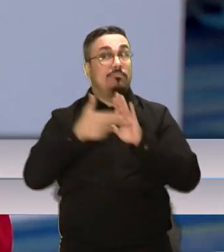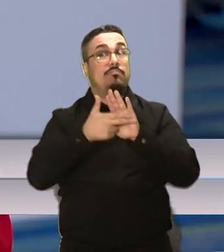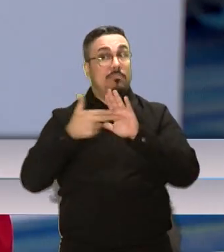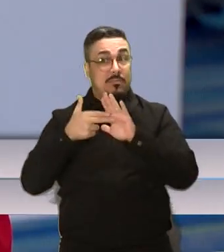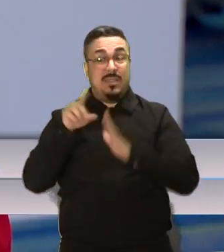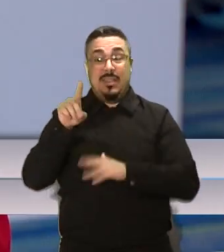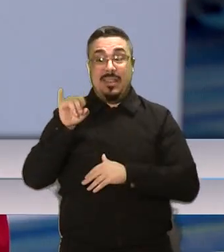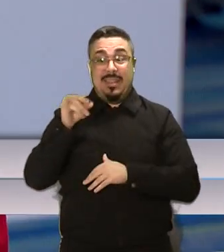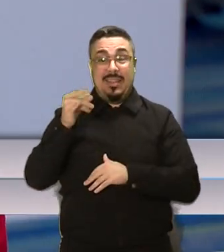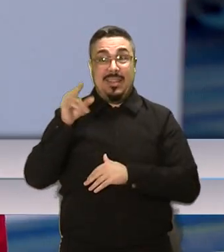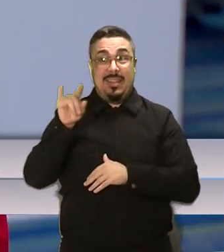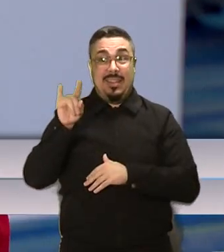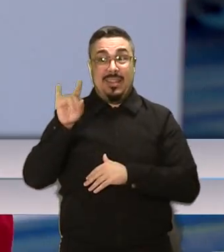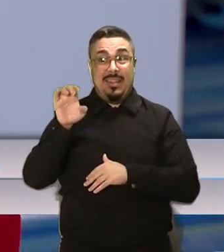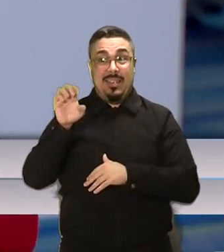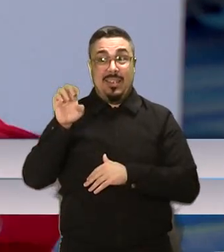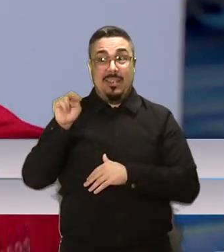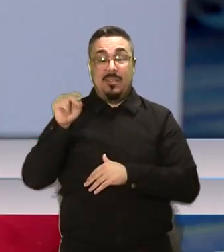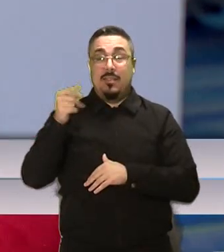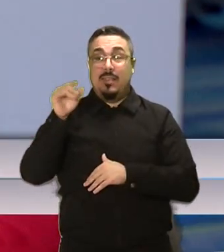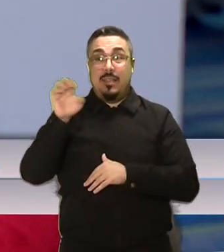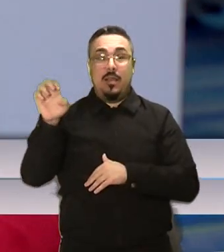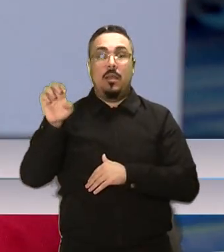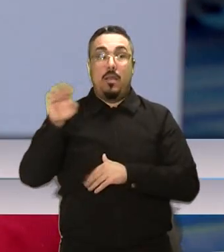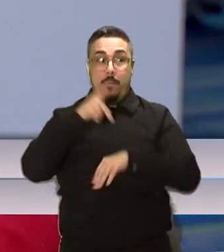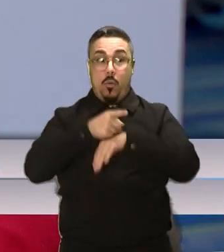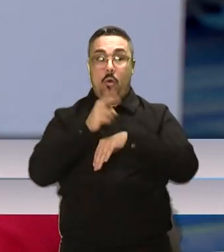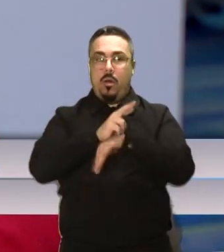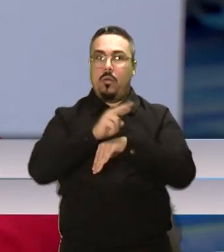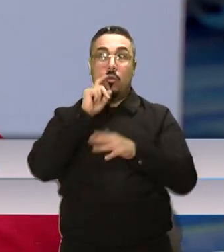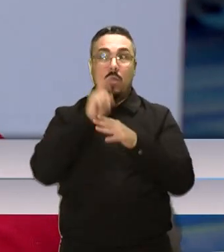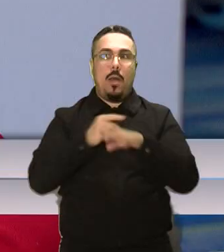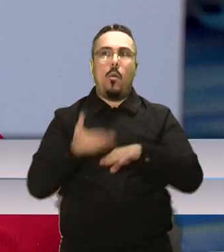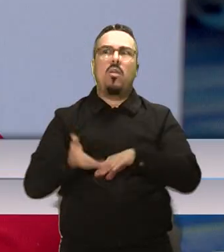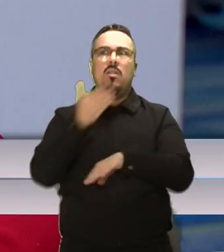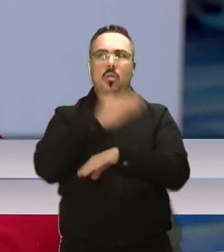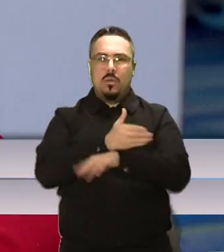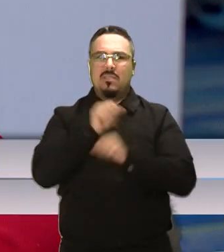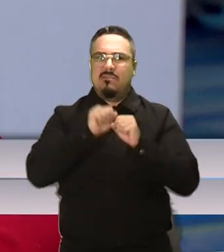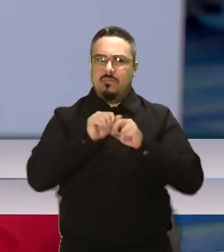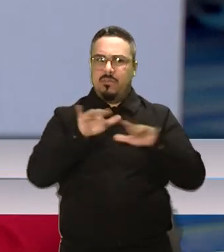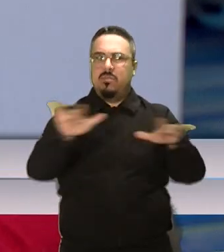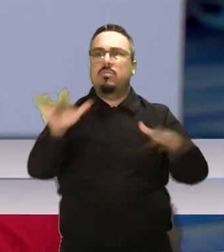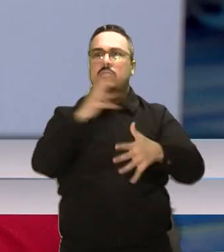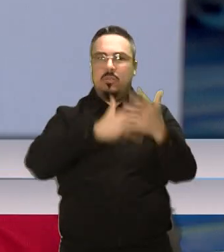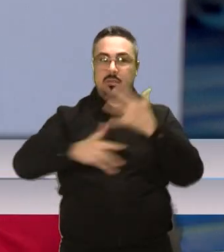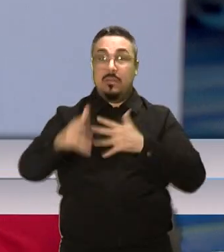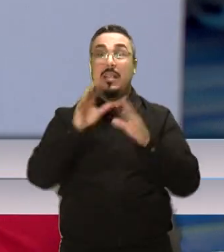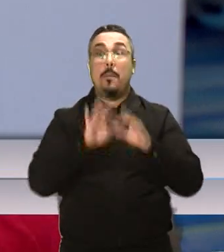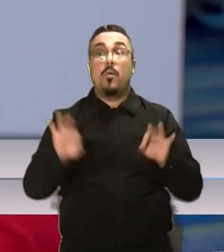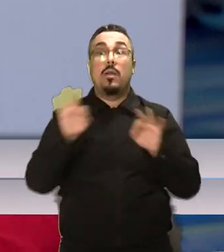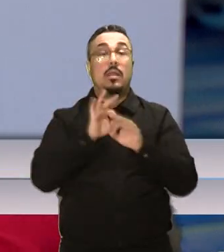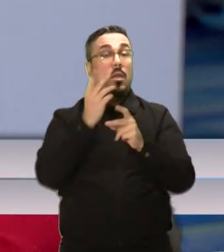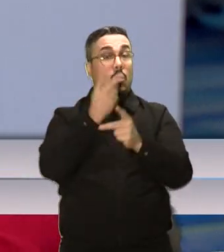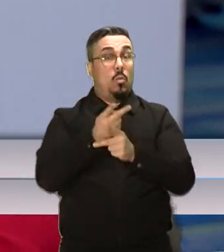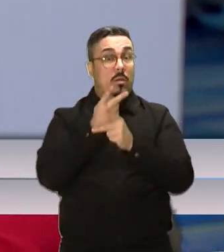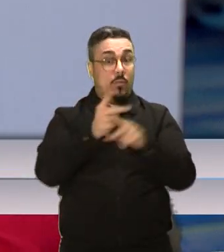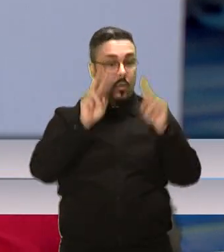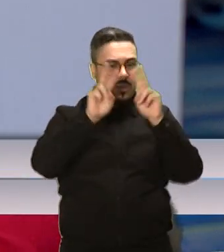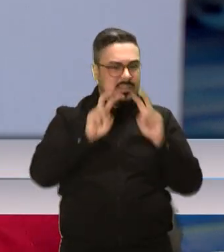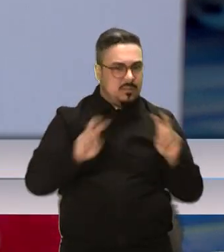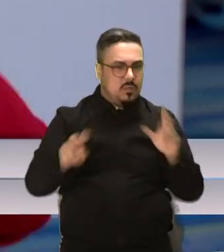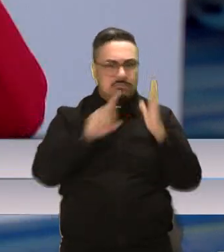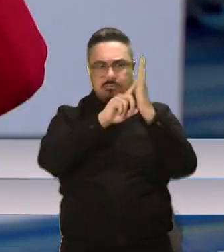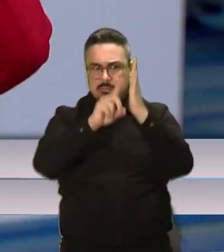bastante circulación en Puerto Rico, más que lo que hemos visto en el resto del año. Así que la importancia de hacer la inspección mínimo una vez a la